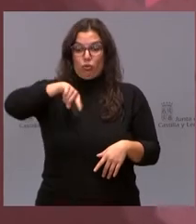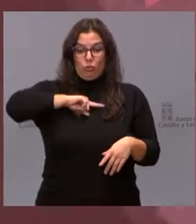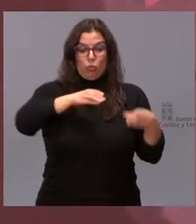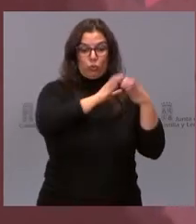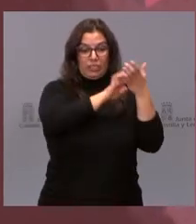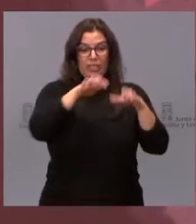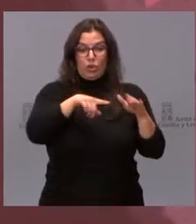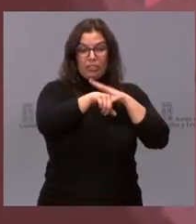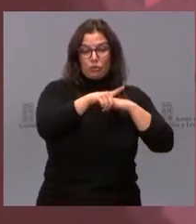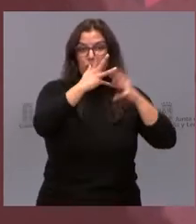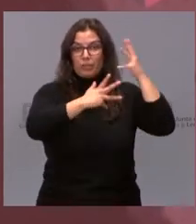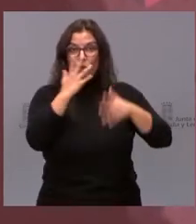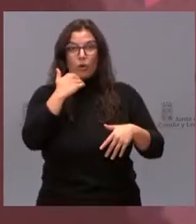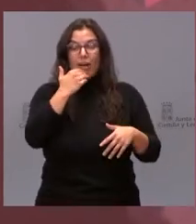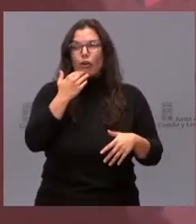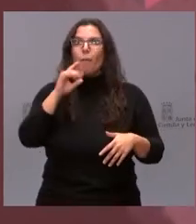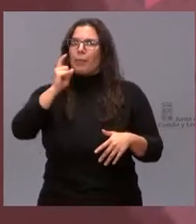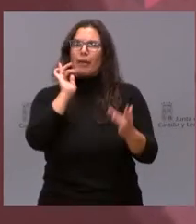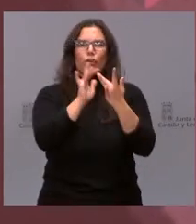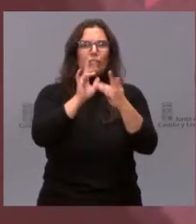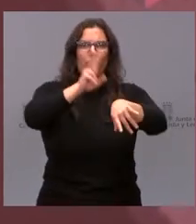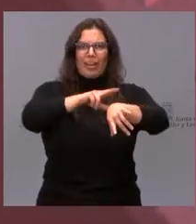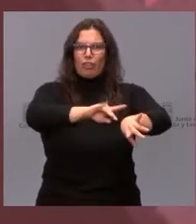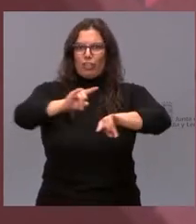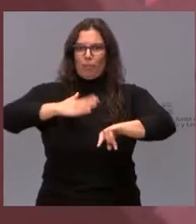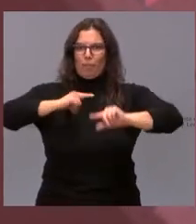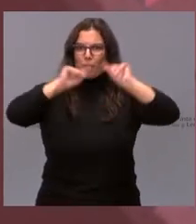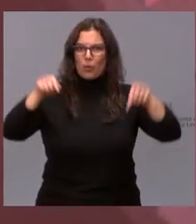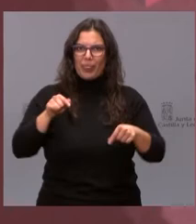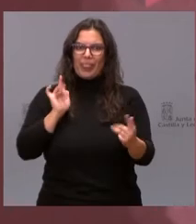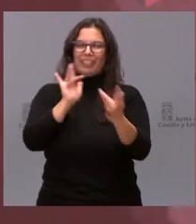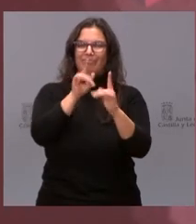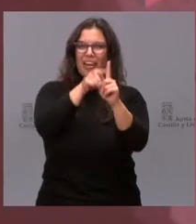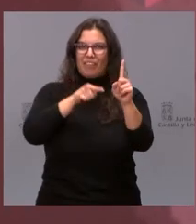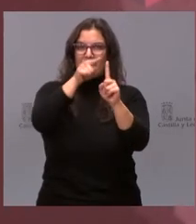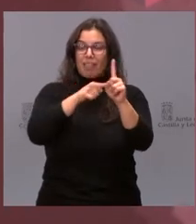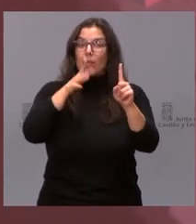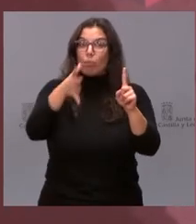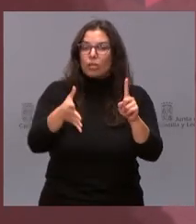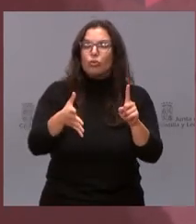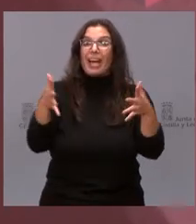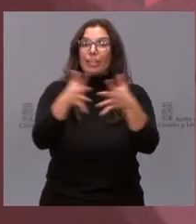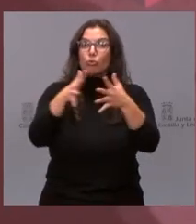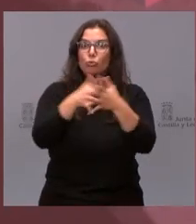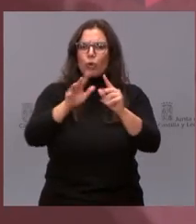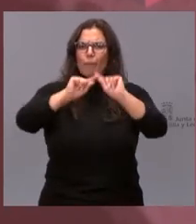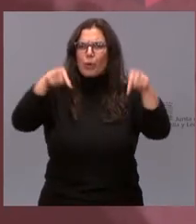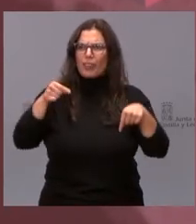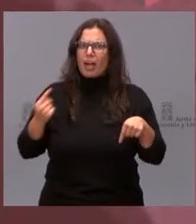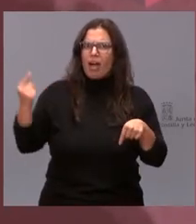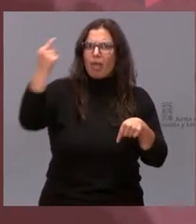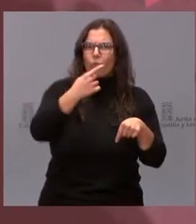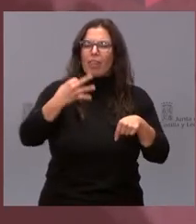vecinos de cada uno de vuestros ayuntamientos. Por eso es importante tener una estructura provincial potente, fuerte.